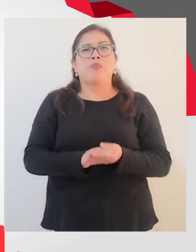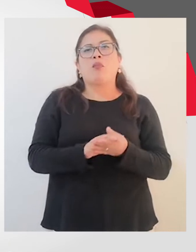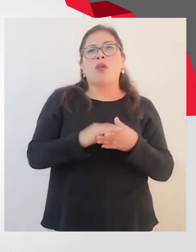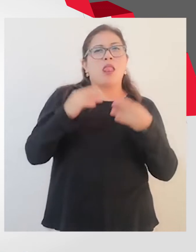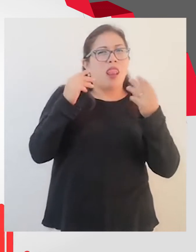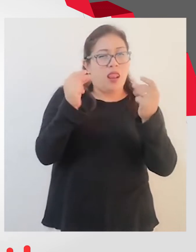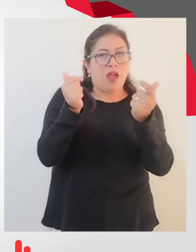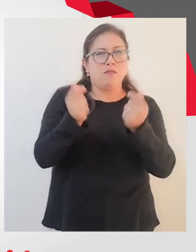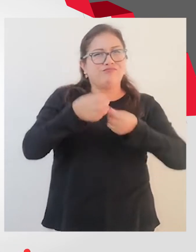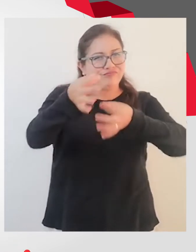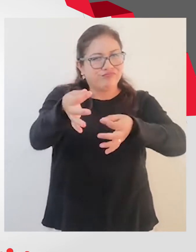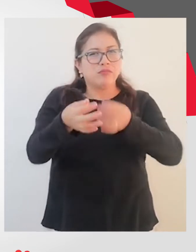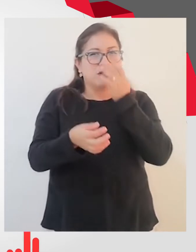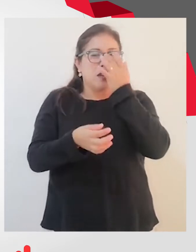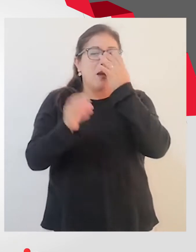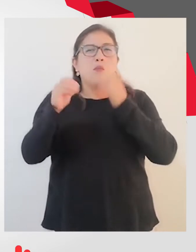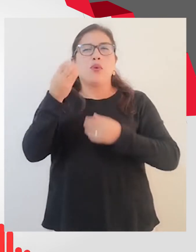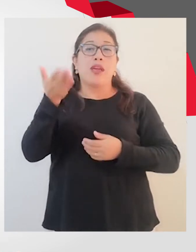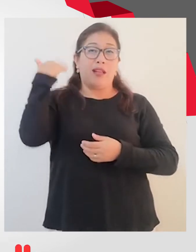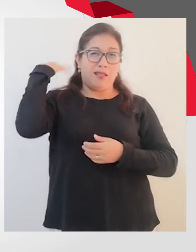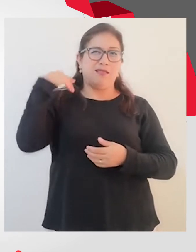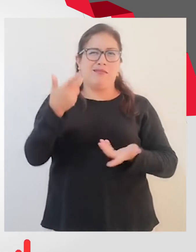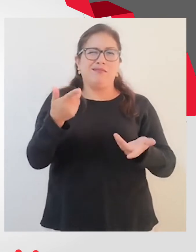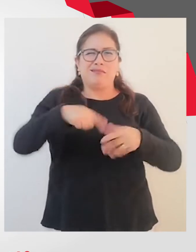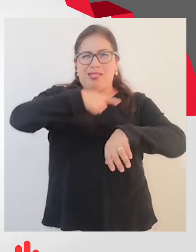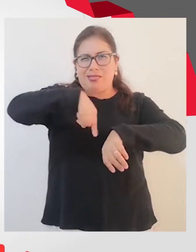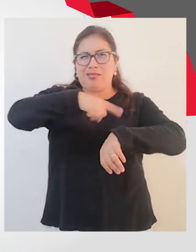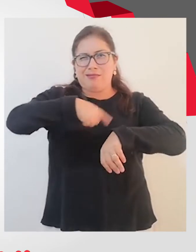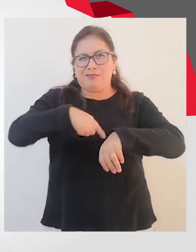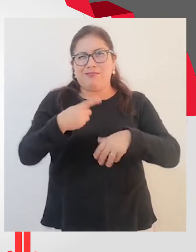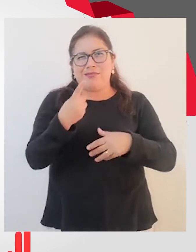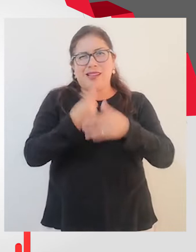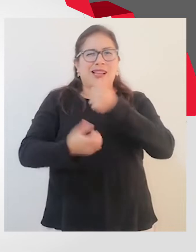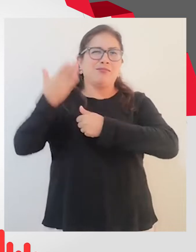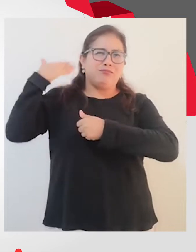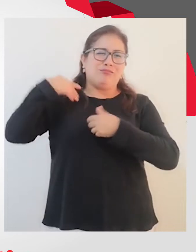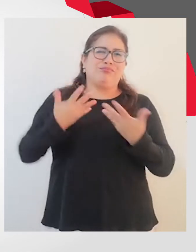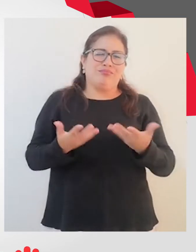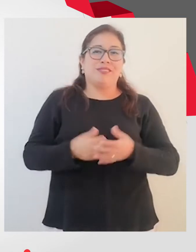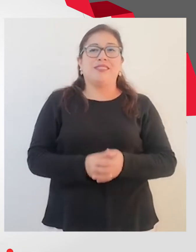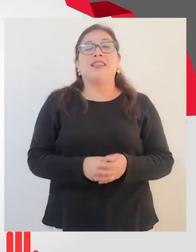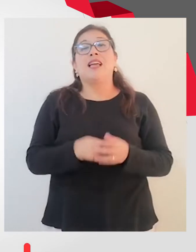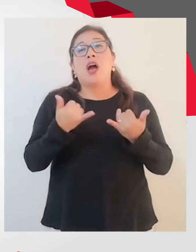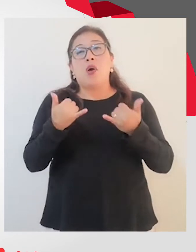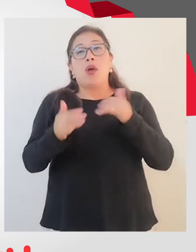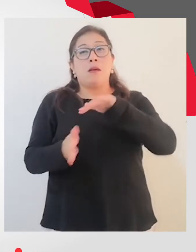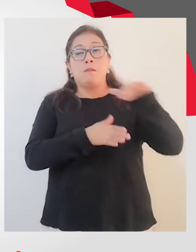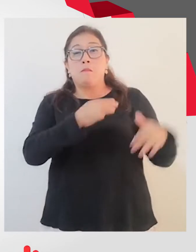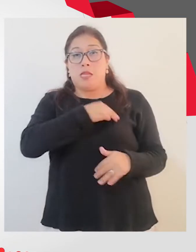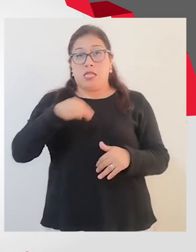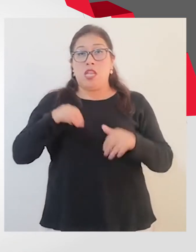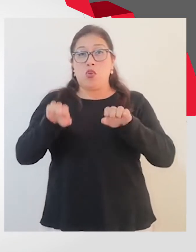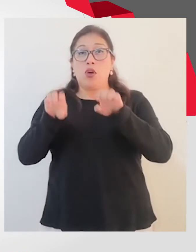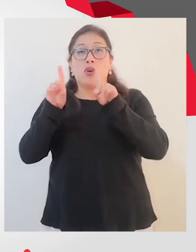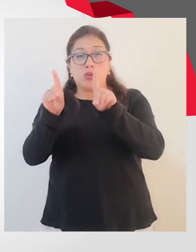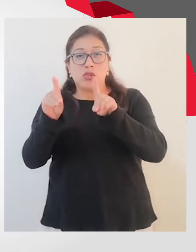muy rápida en comparación a lo que se ha venido haciendo durante los últimos años y con el Ministerio de Educación que